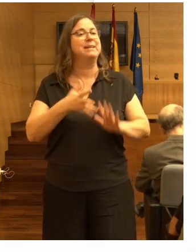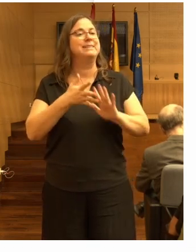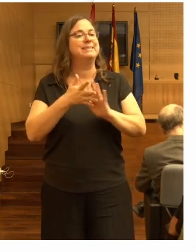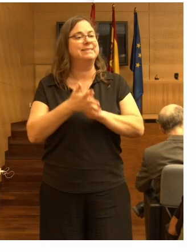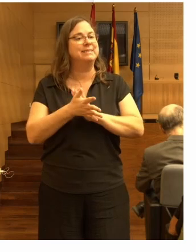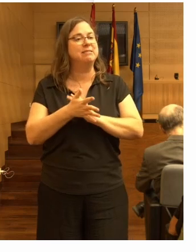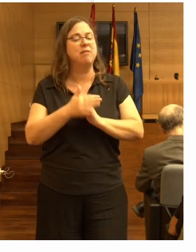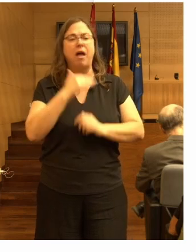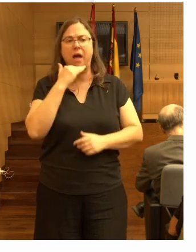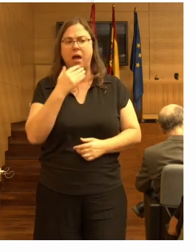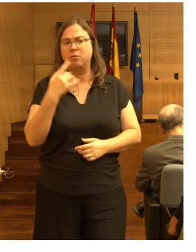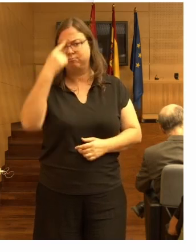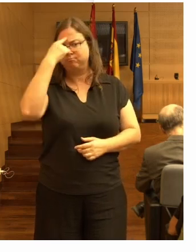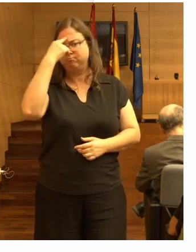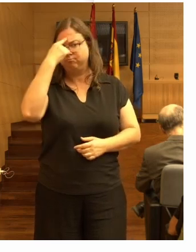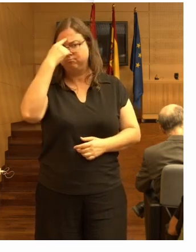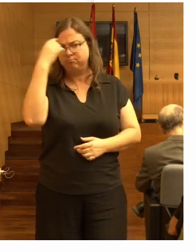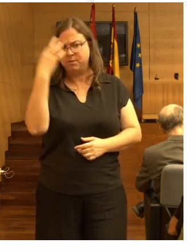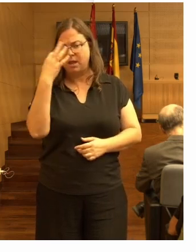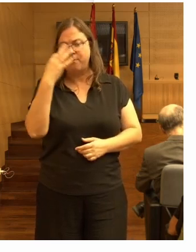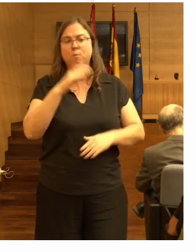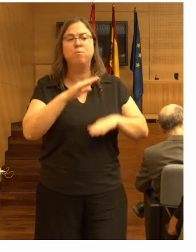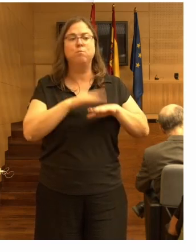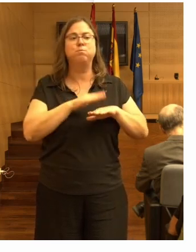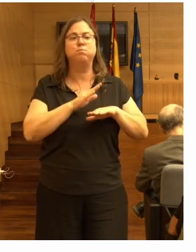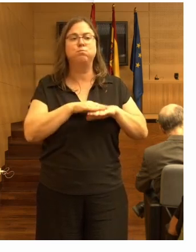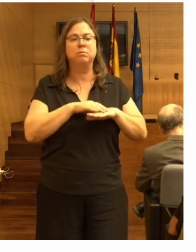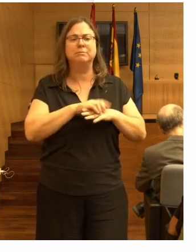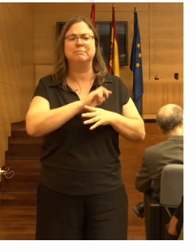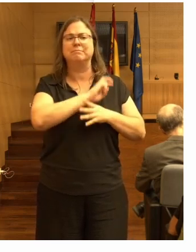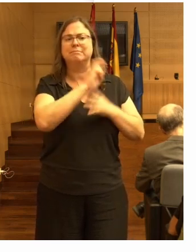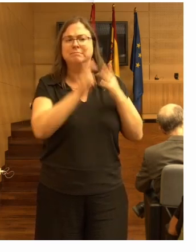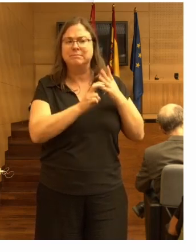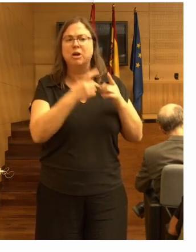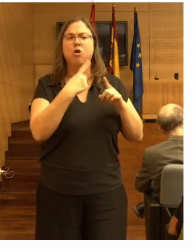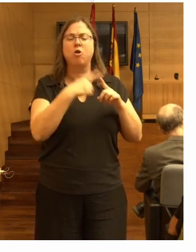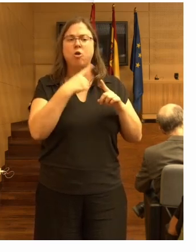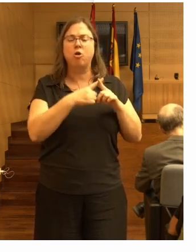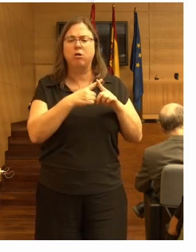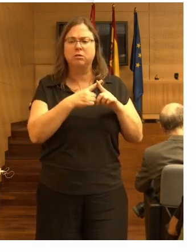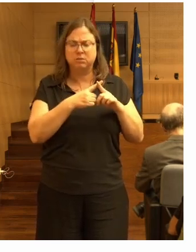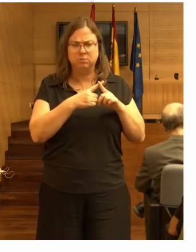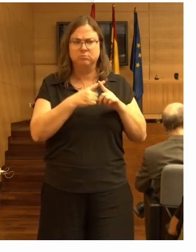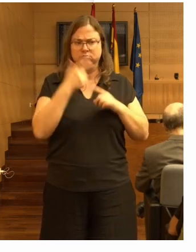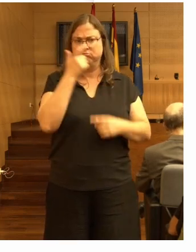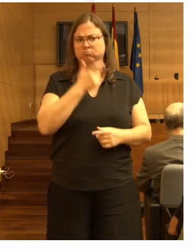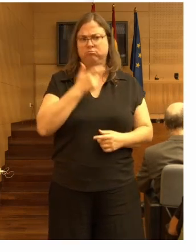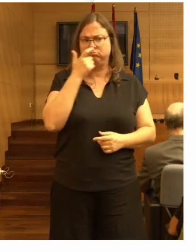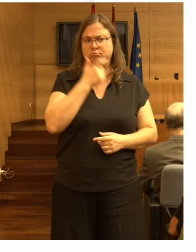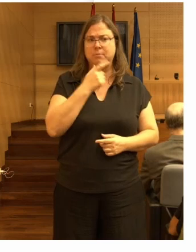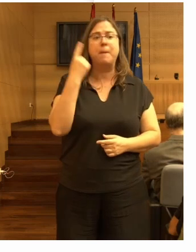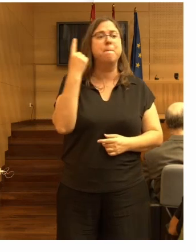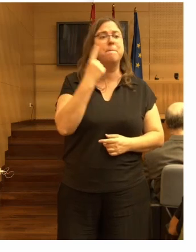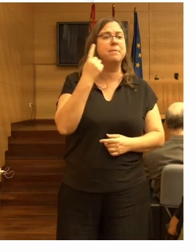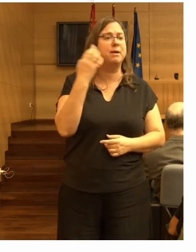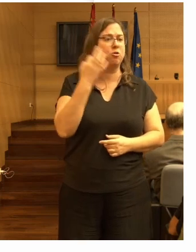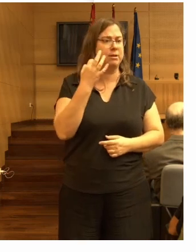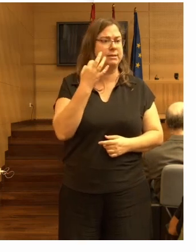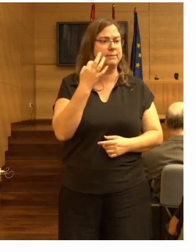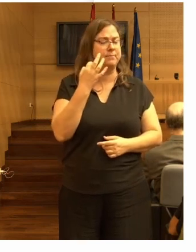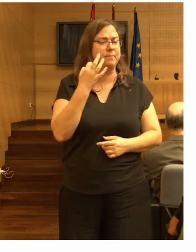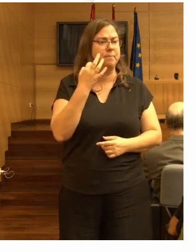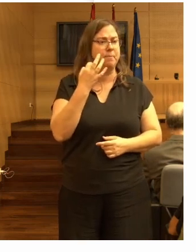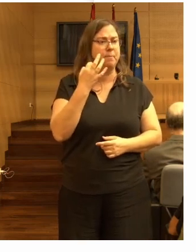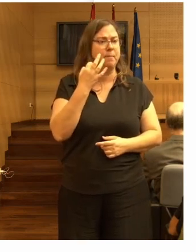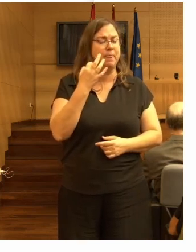que hay que tener en cuenta porque varias de estas cosas se tardan en implementarlas. Lo primero es un